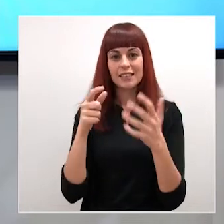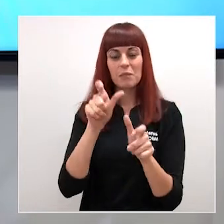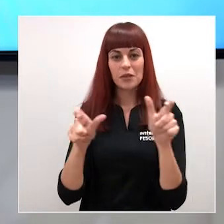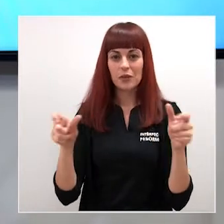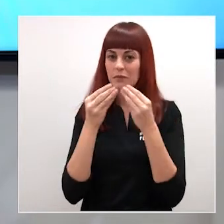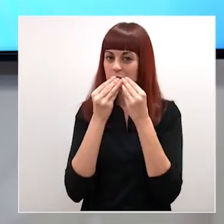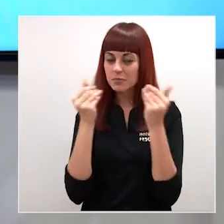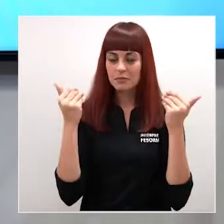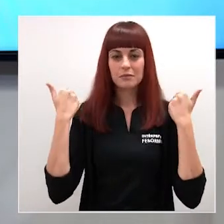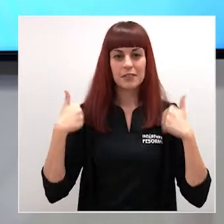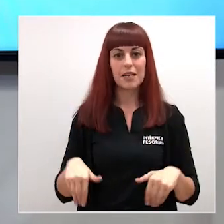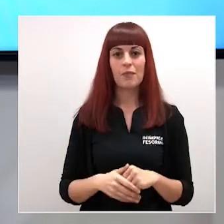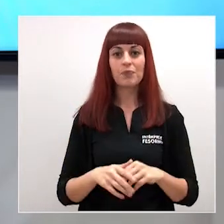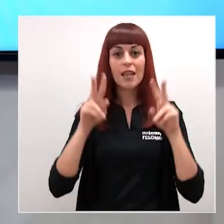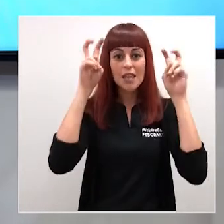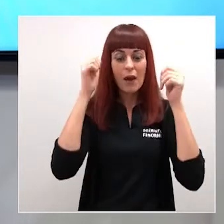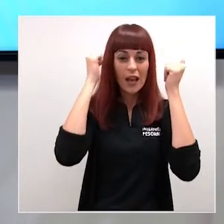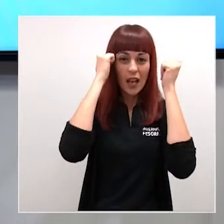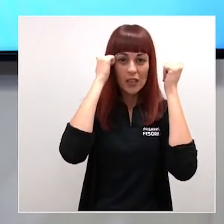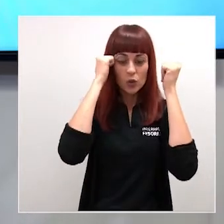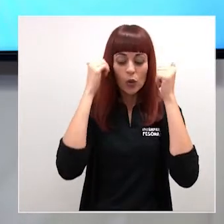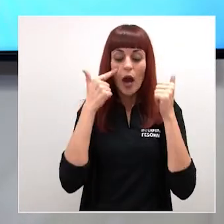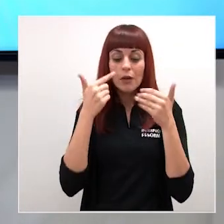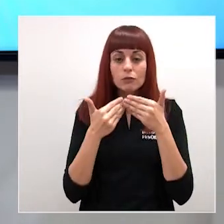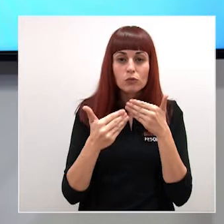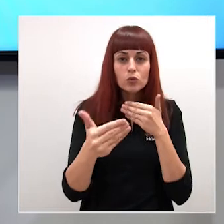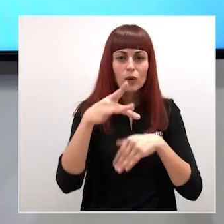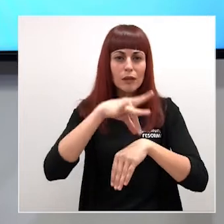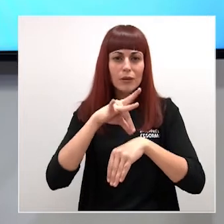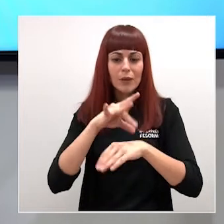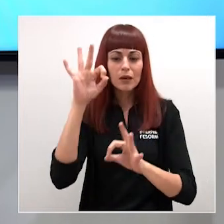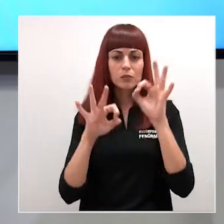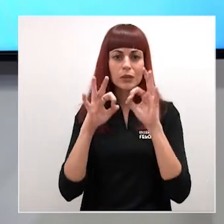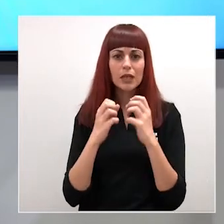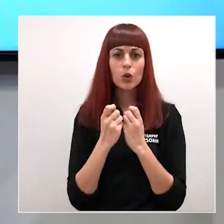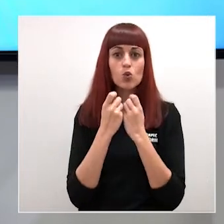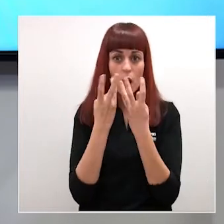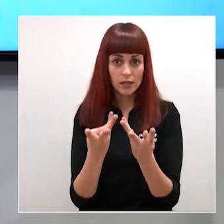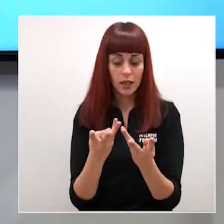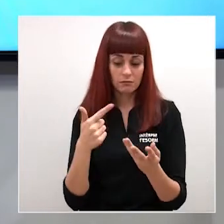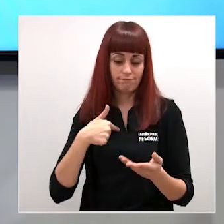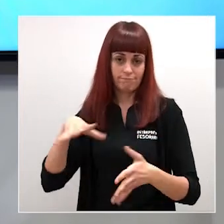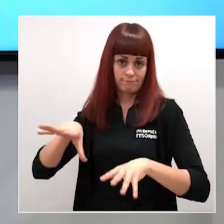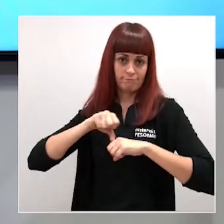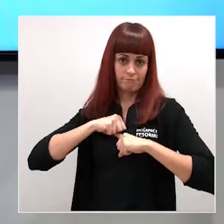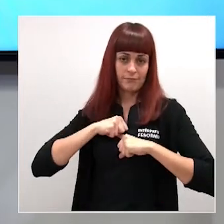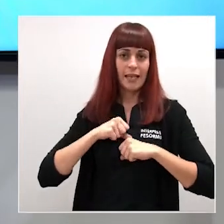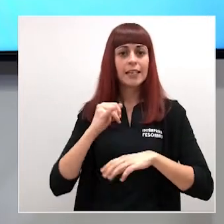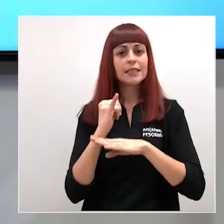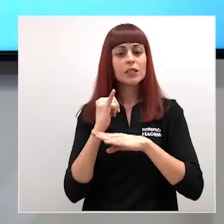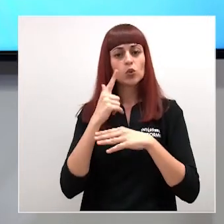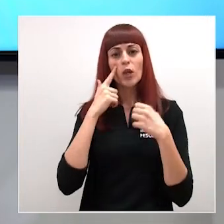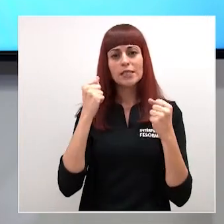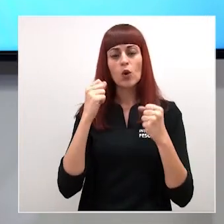En cuanto al estudio de cero prevalencia que anunció el Ministerio de Sanidad y que dirigirá el Instituto de Salud Carlos III, comentar